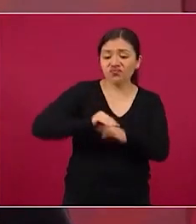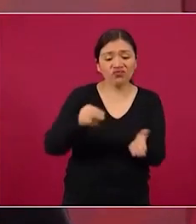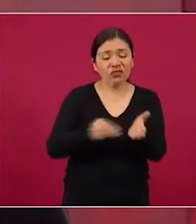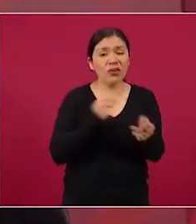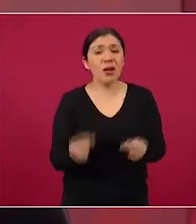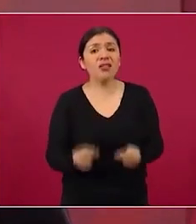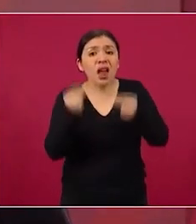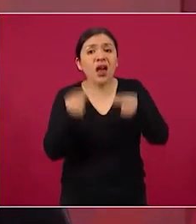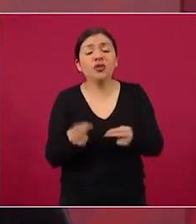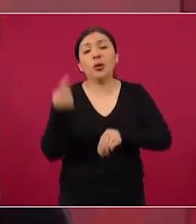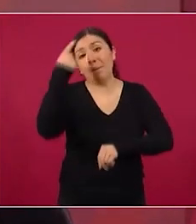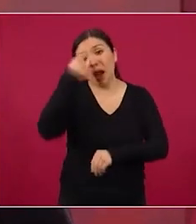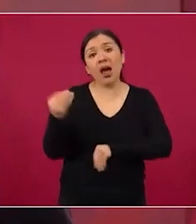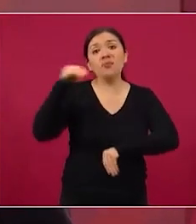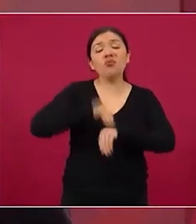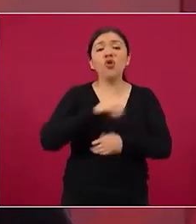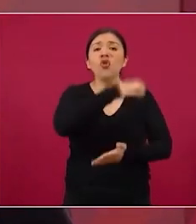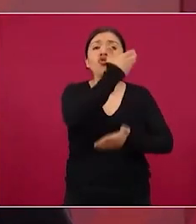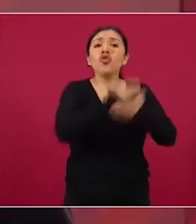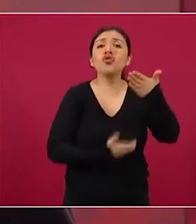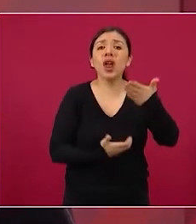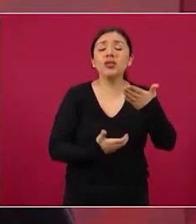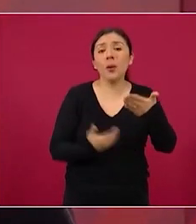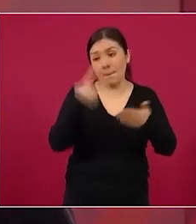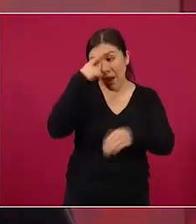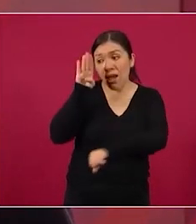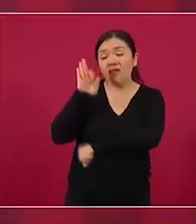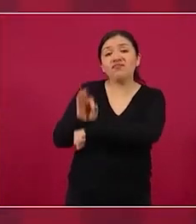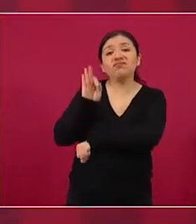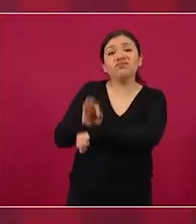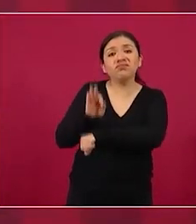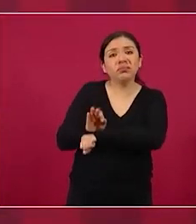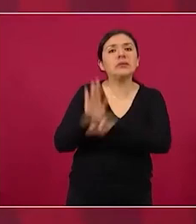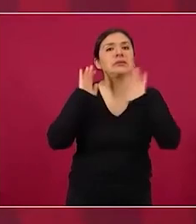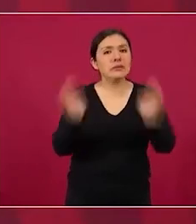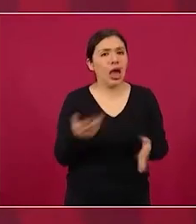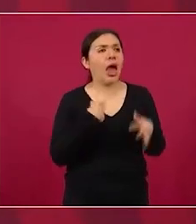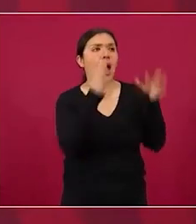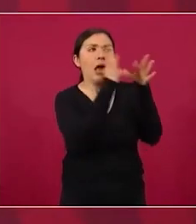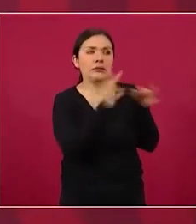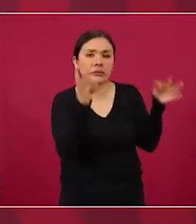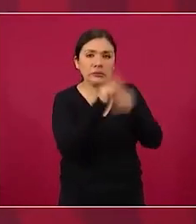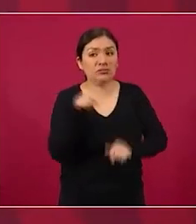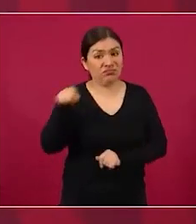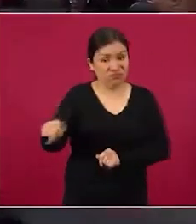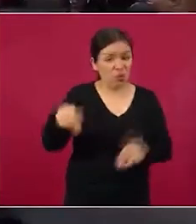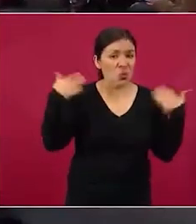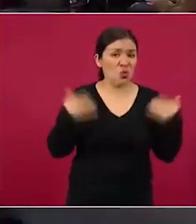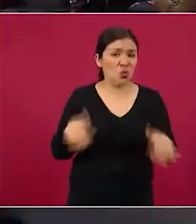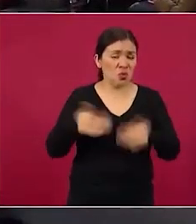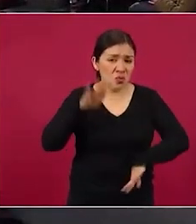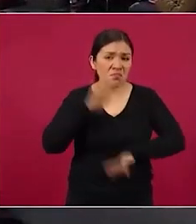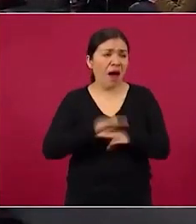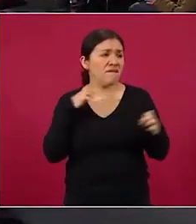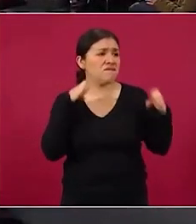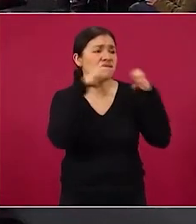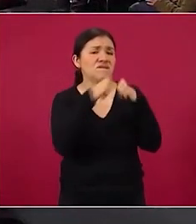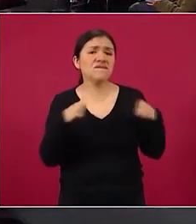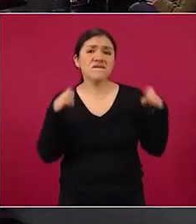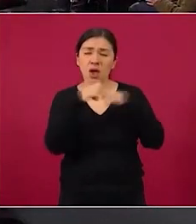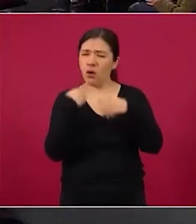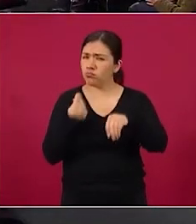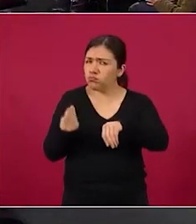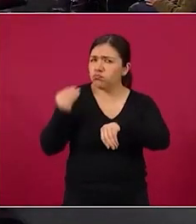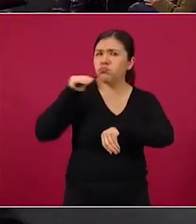obtener ese contrato leonino le expliqué de que engañaron de que iban a construir 12